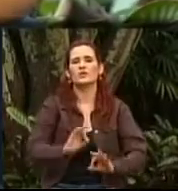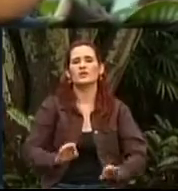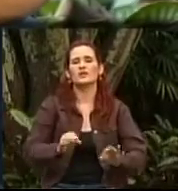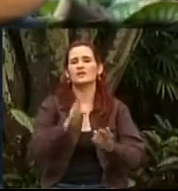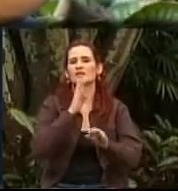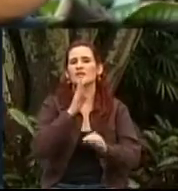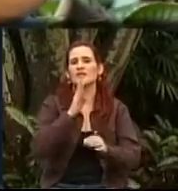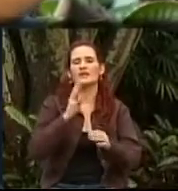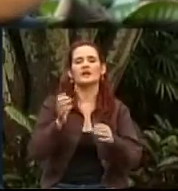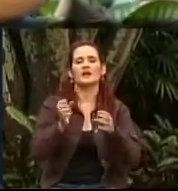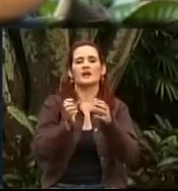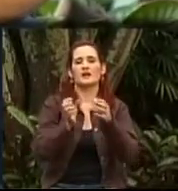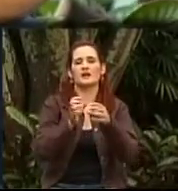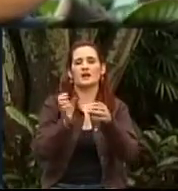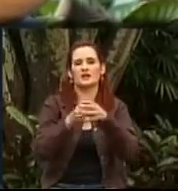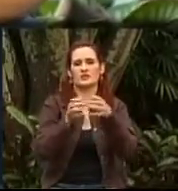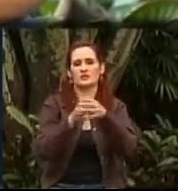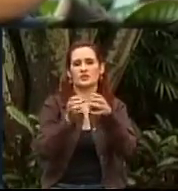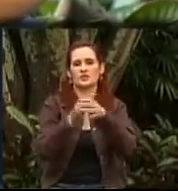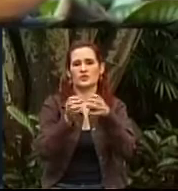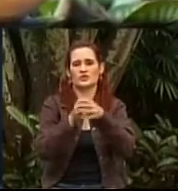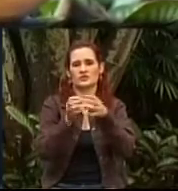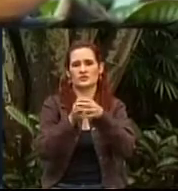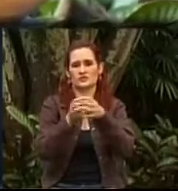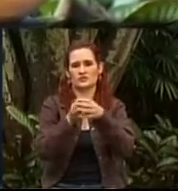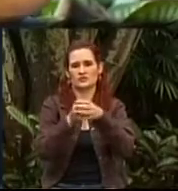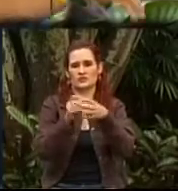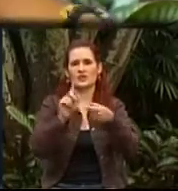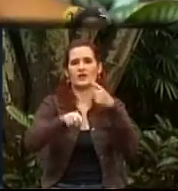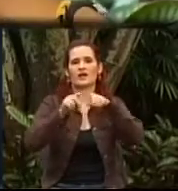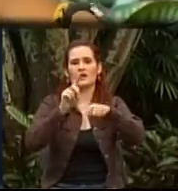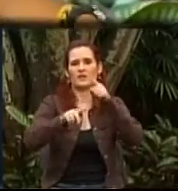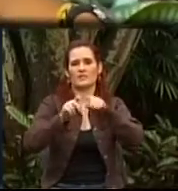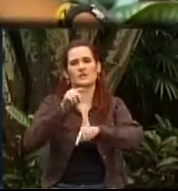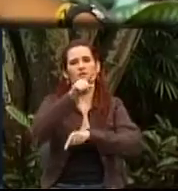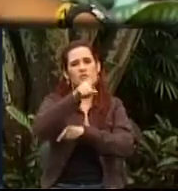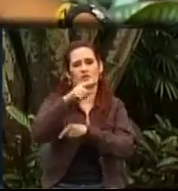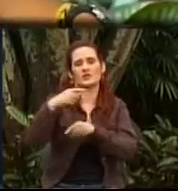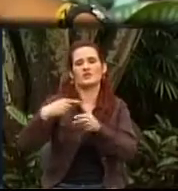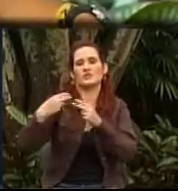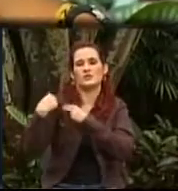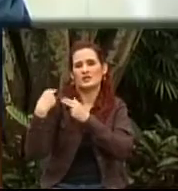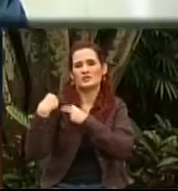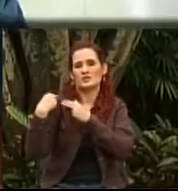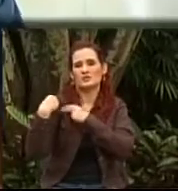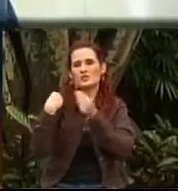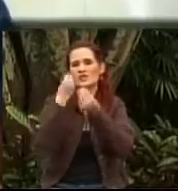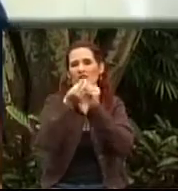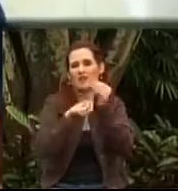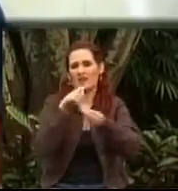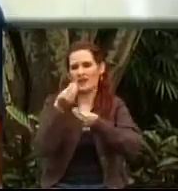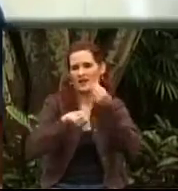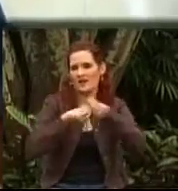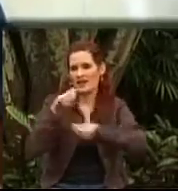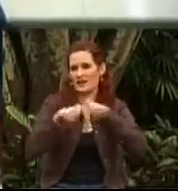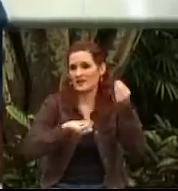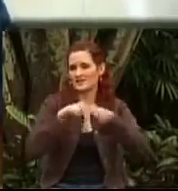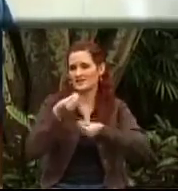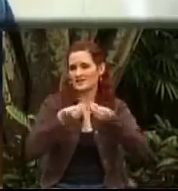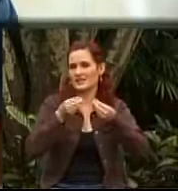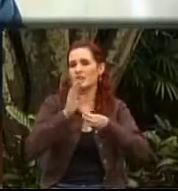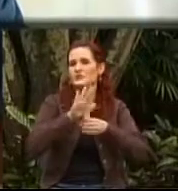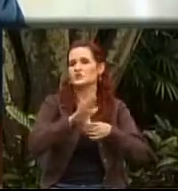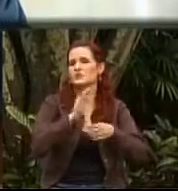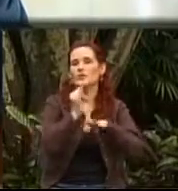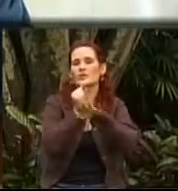Calor Humano. Esa exposición, ya una versión, la versión 18, ya la edición 18. Ya ellos se han convertido en algo que es